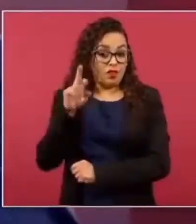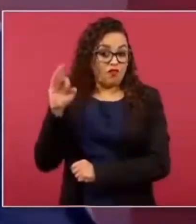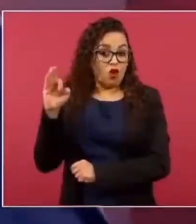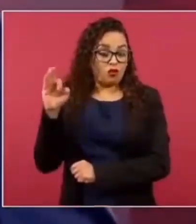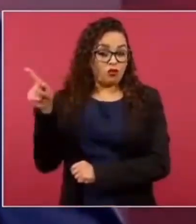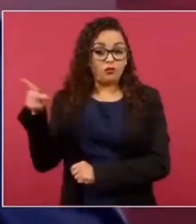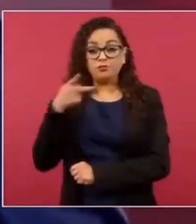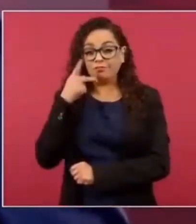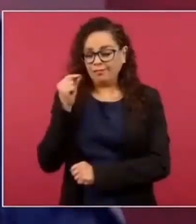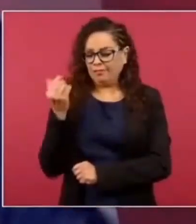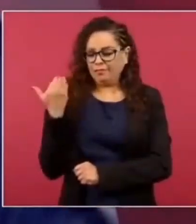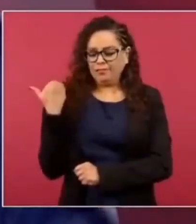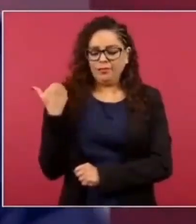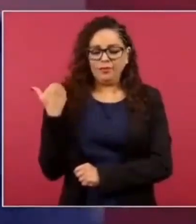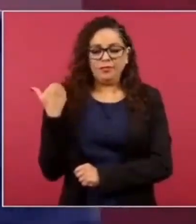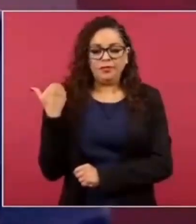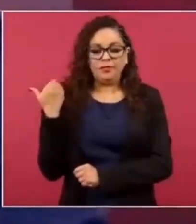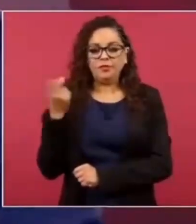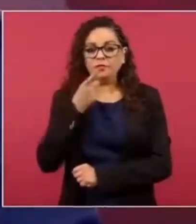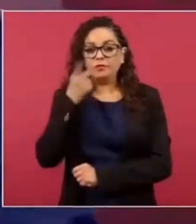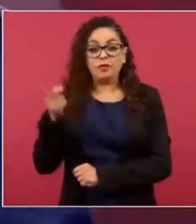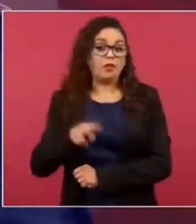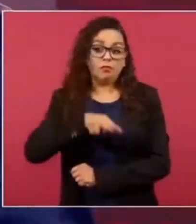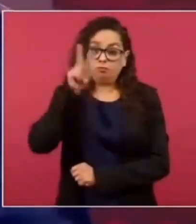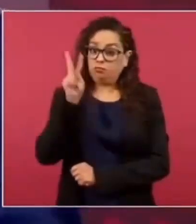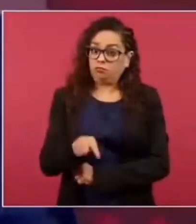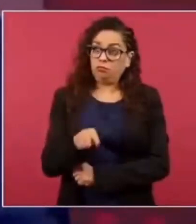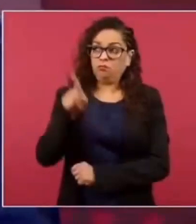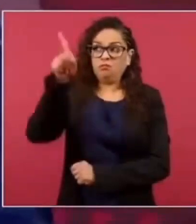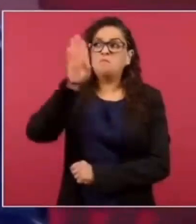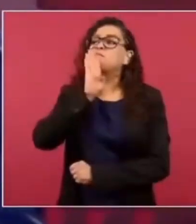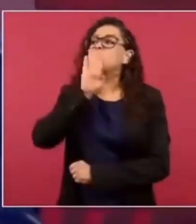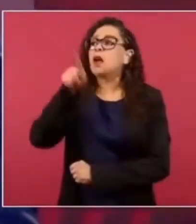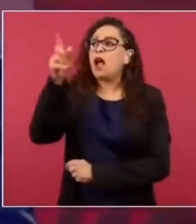está de acuerdo con el juicio?